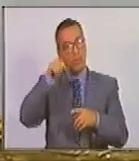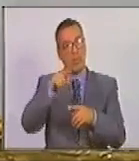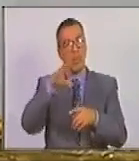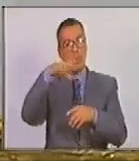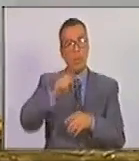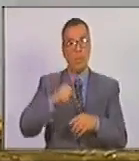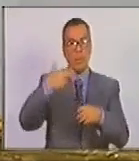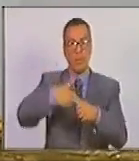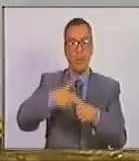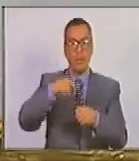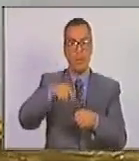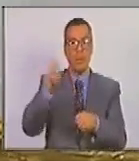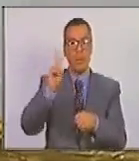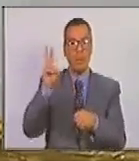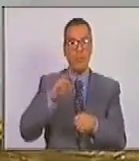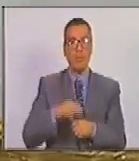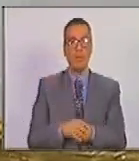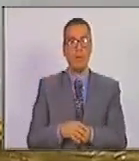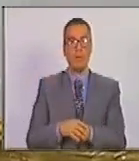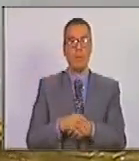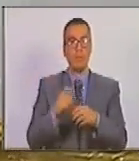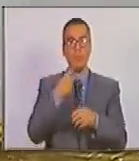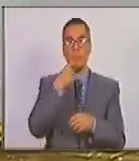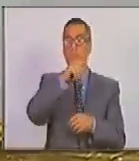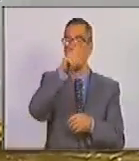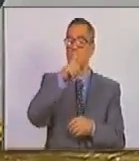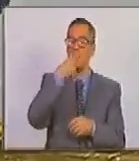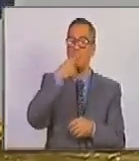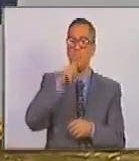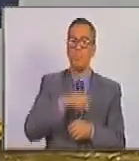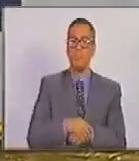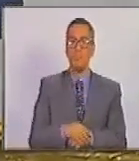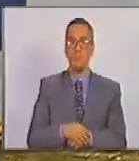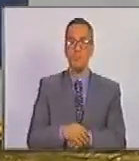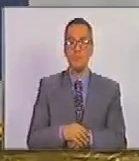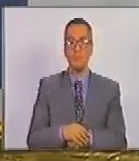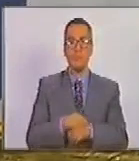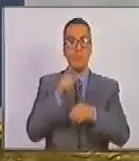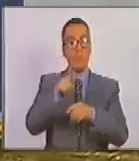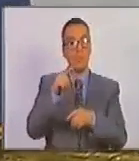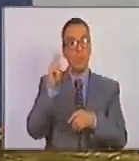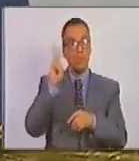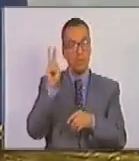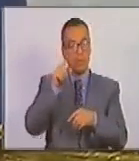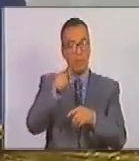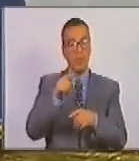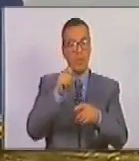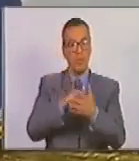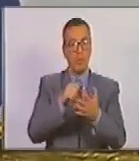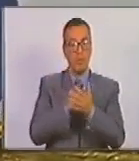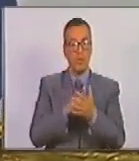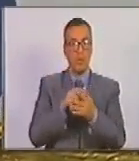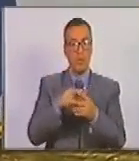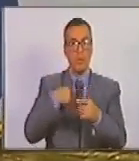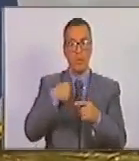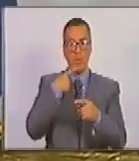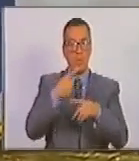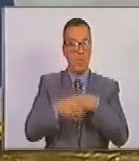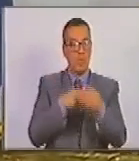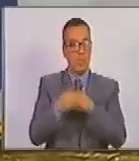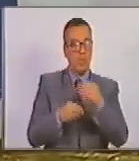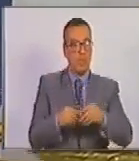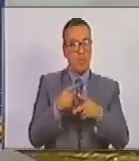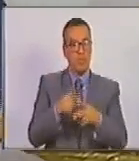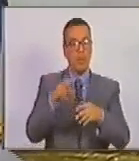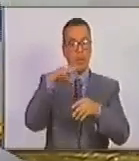comprando petróleo a Venezuela? en signo de interrogación dice Donald Trump al irme Venezuela estaba a punto de colapsar nos habríamos hecho de ella